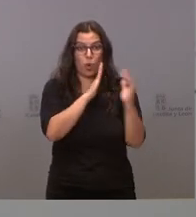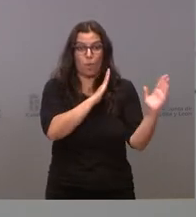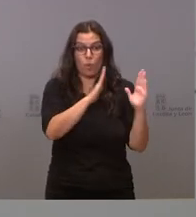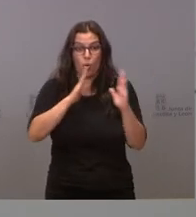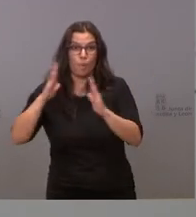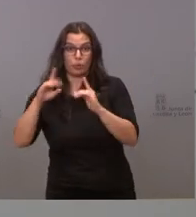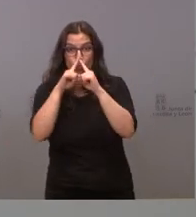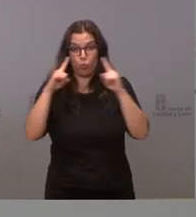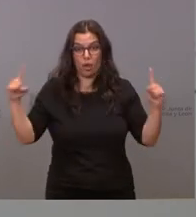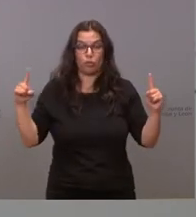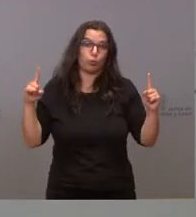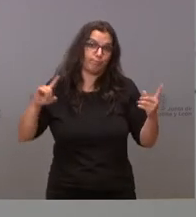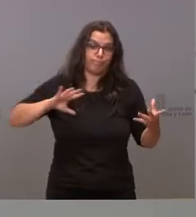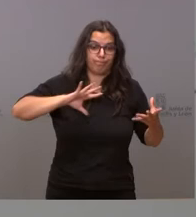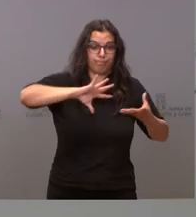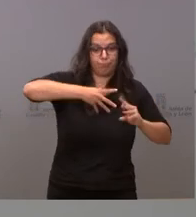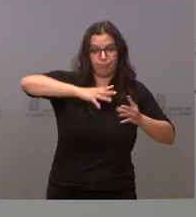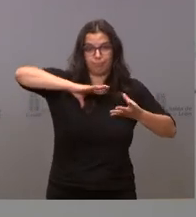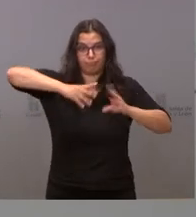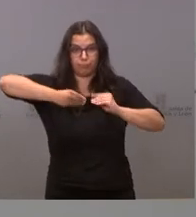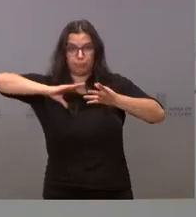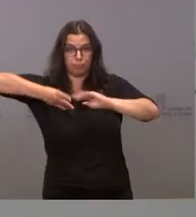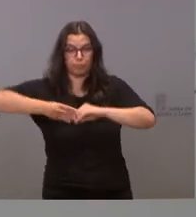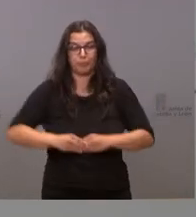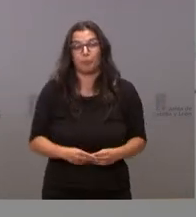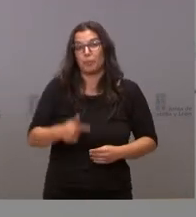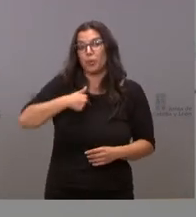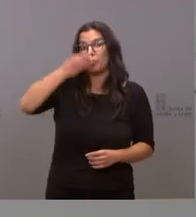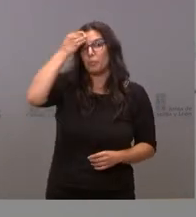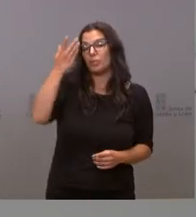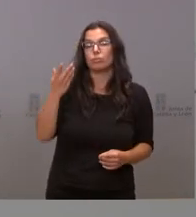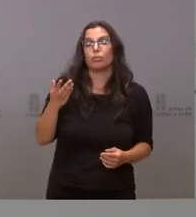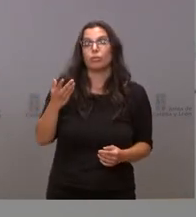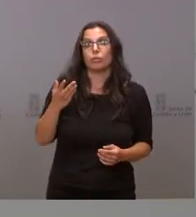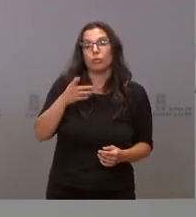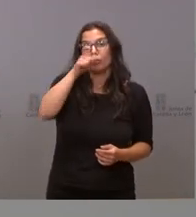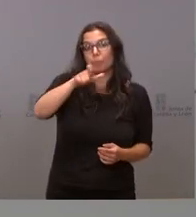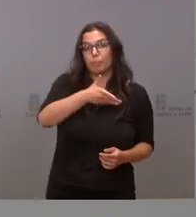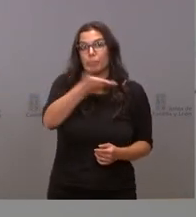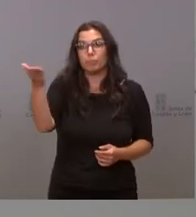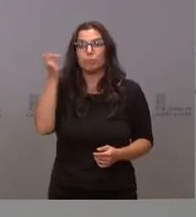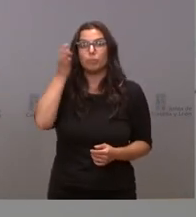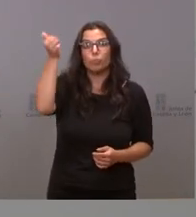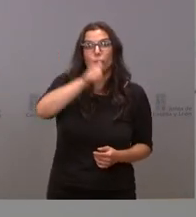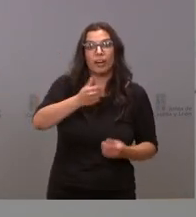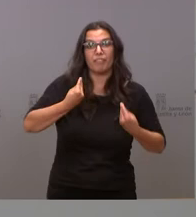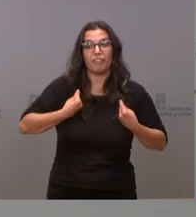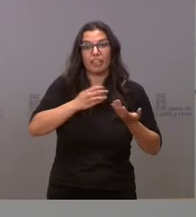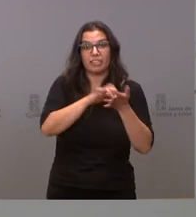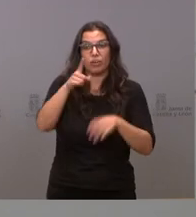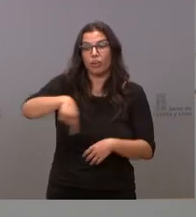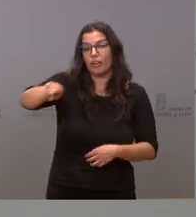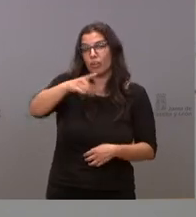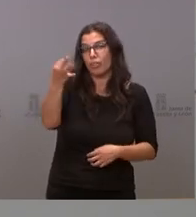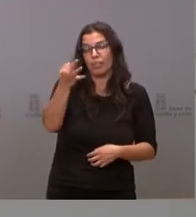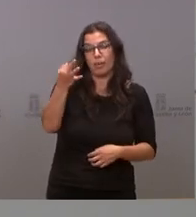ido adaptándonos. Creo que son las mujeres y los hombres de esta tierra los que tienen